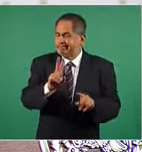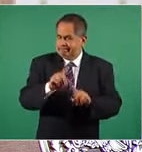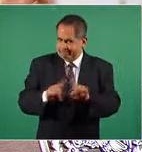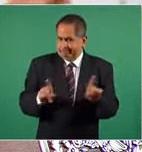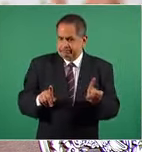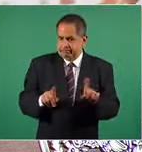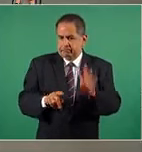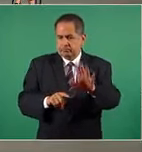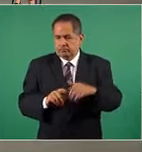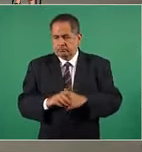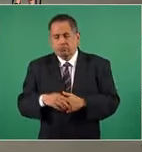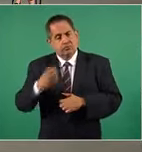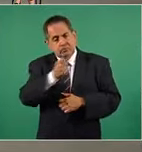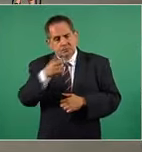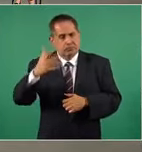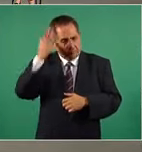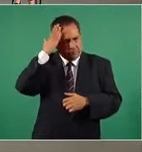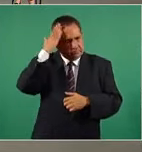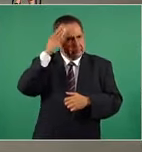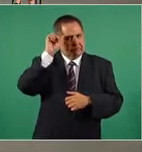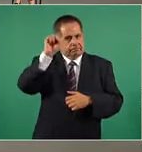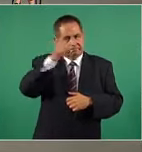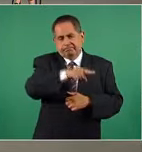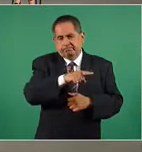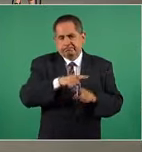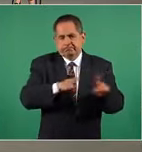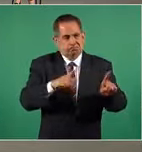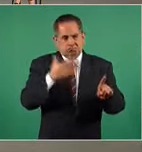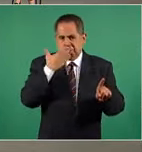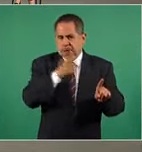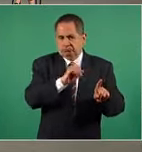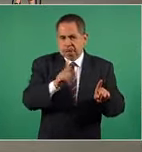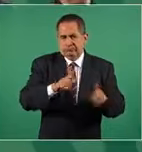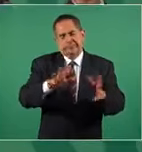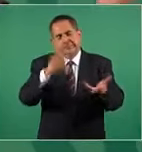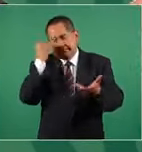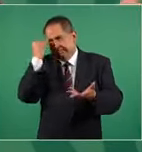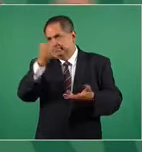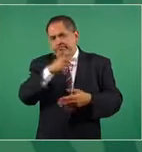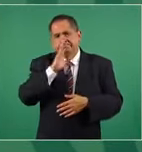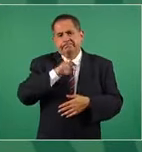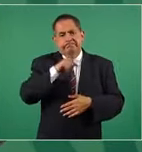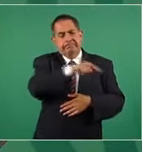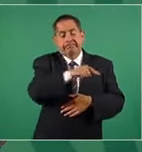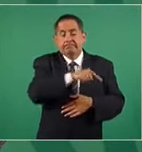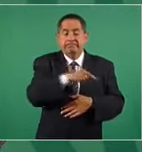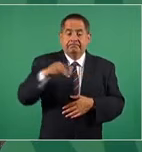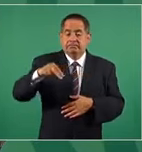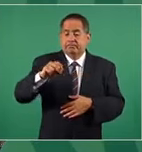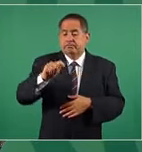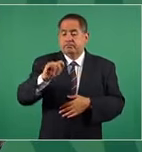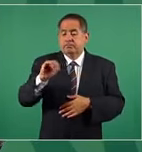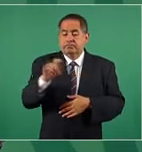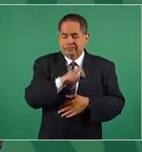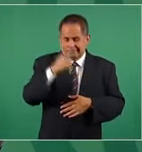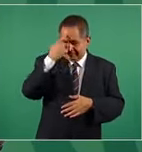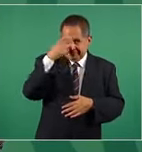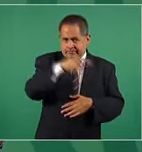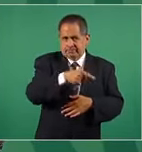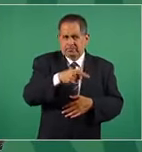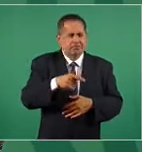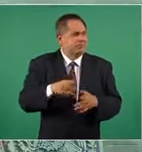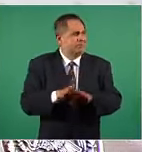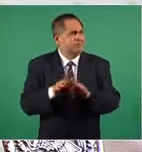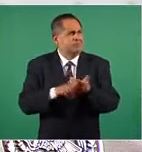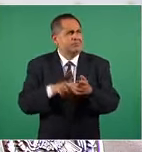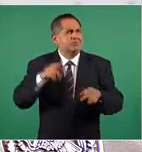incluso dirigentes sindicales que no actuaron bien. Bueno, imagínense en esa agencia, creo yo, que llegó